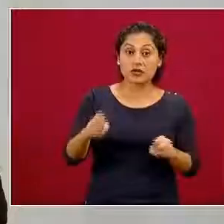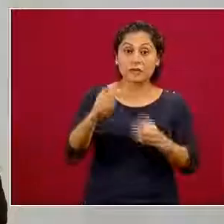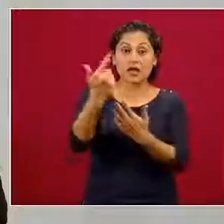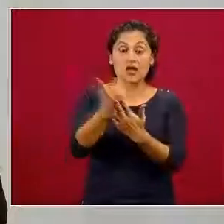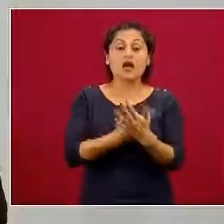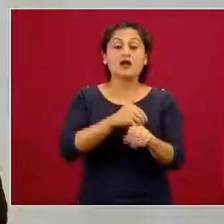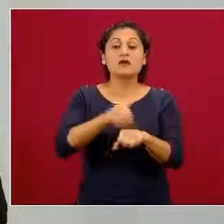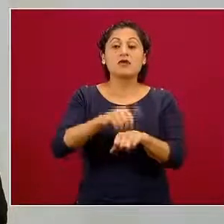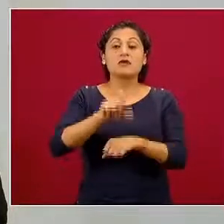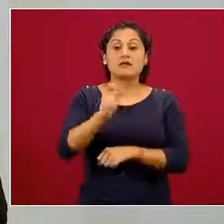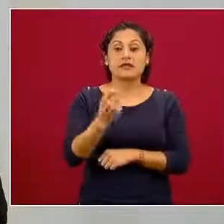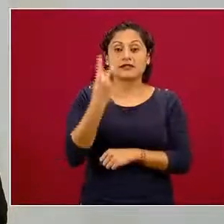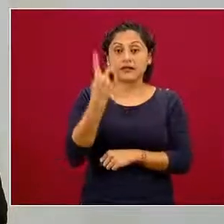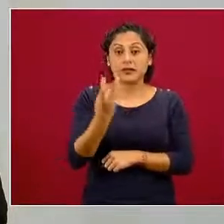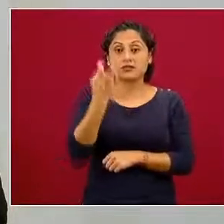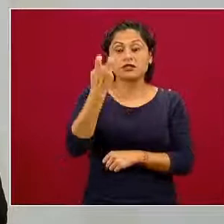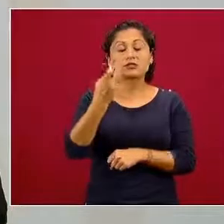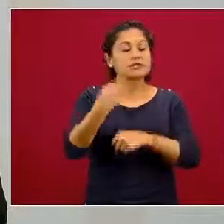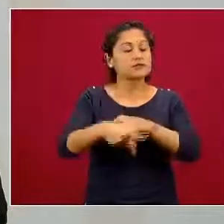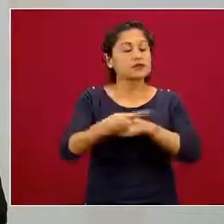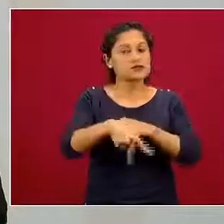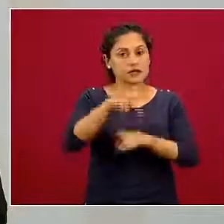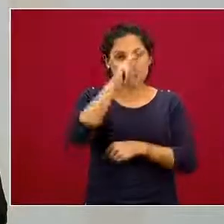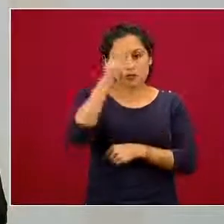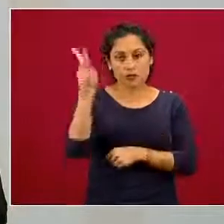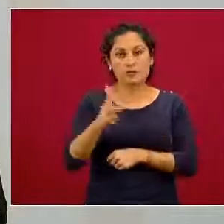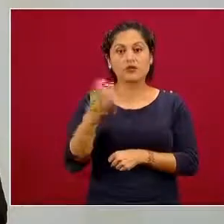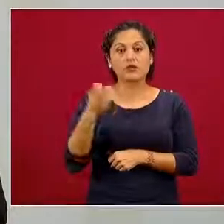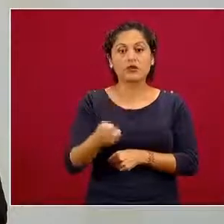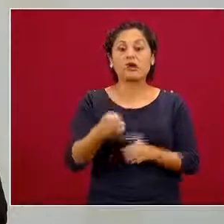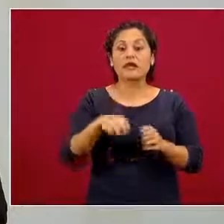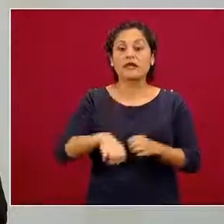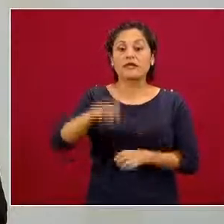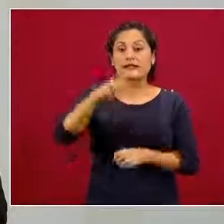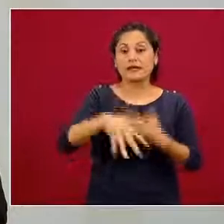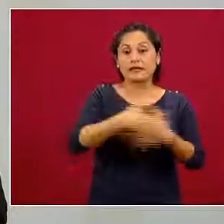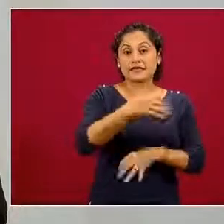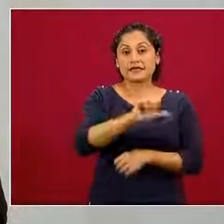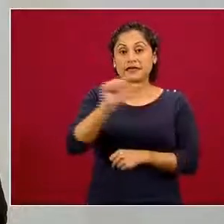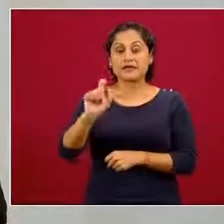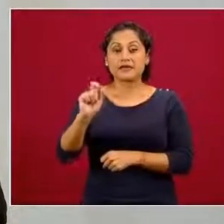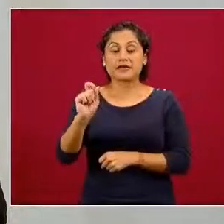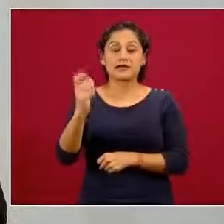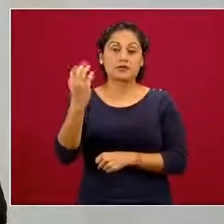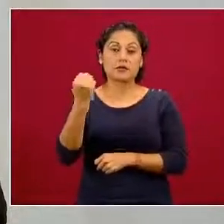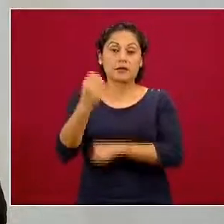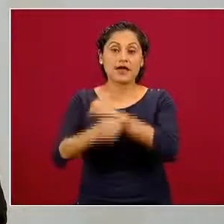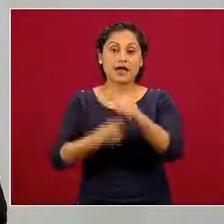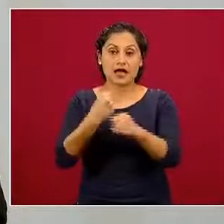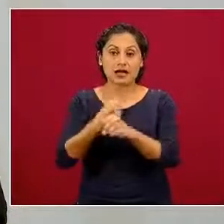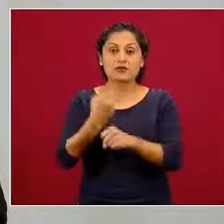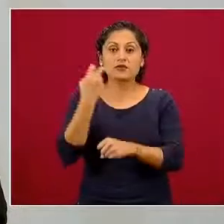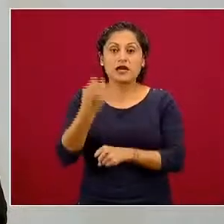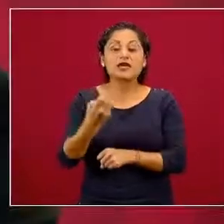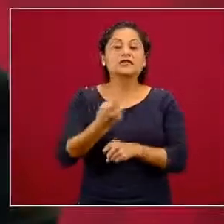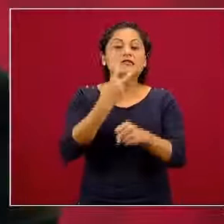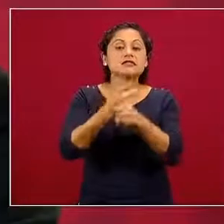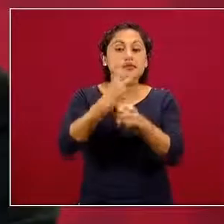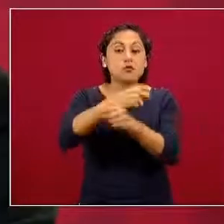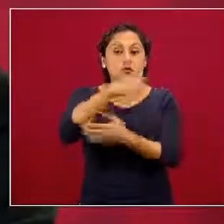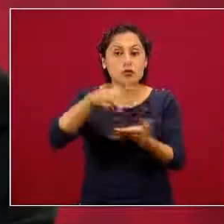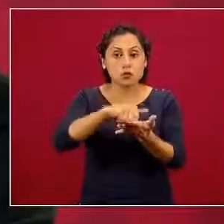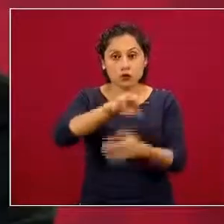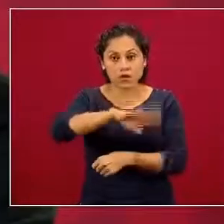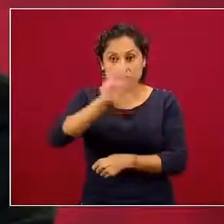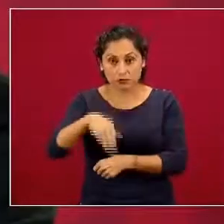de la población. En el grupo de 15 a 29 años, representa la segunda causa de muerte. Las